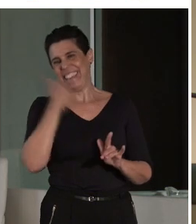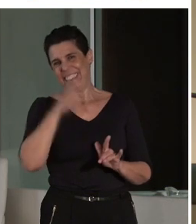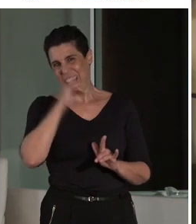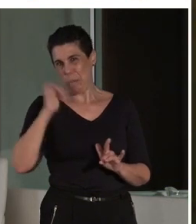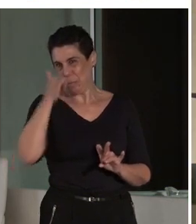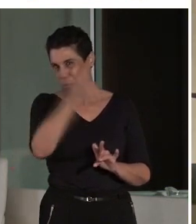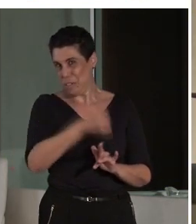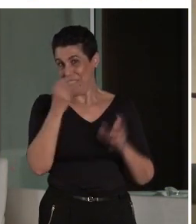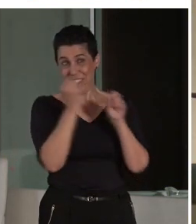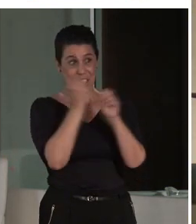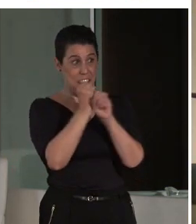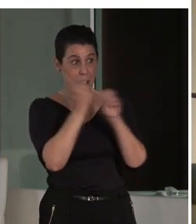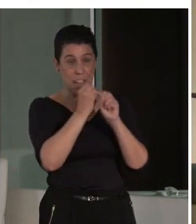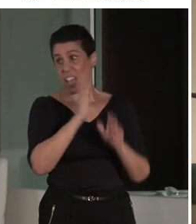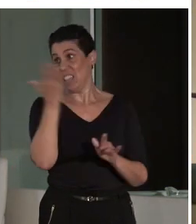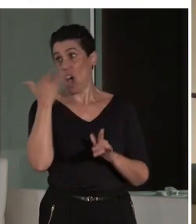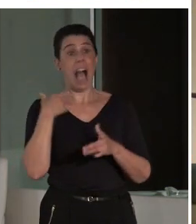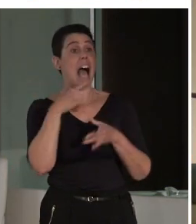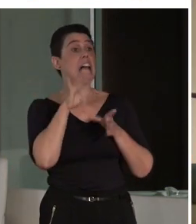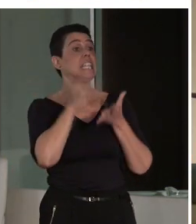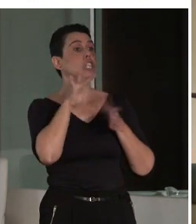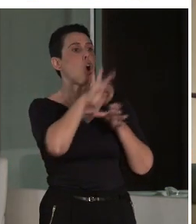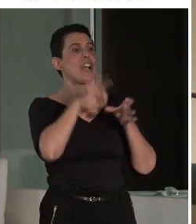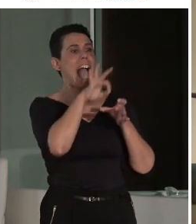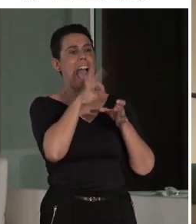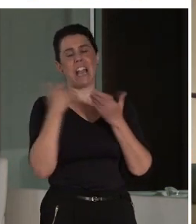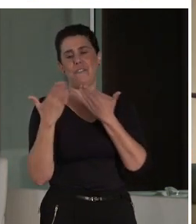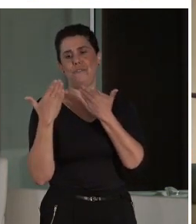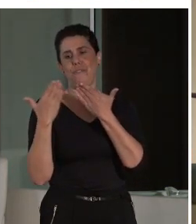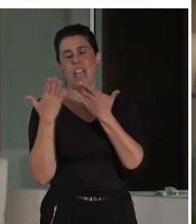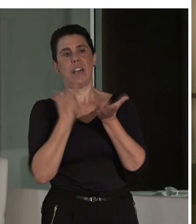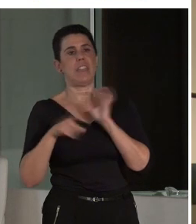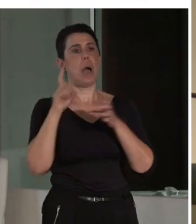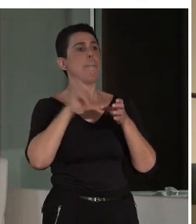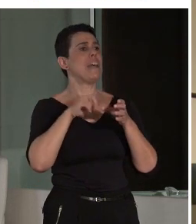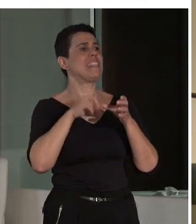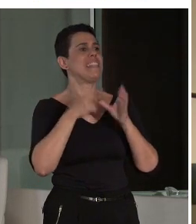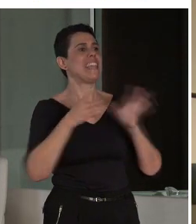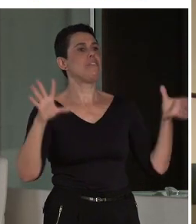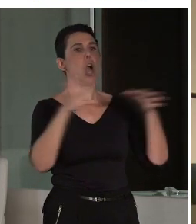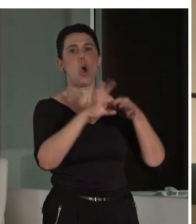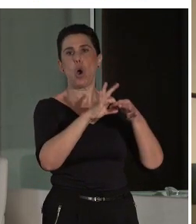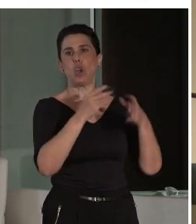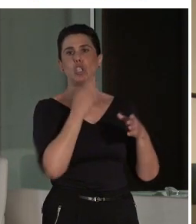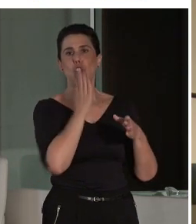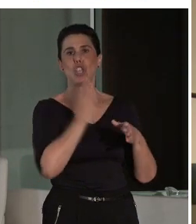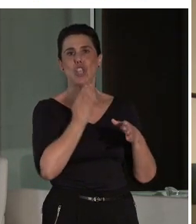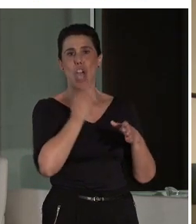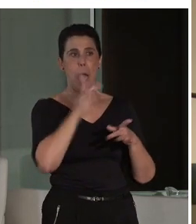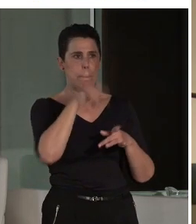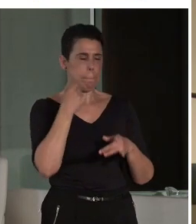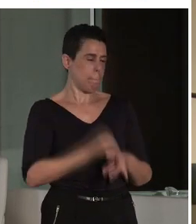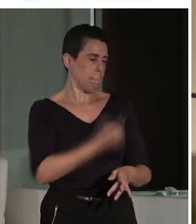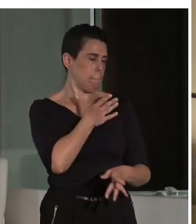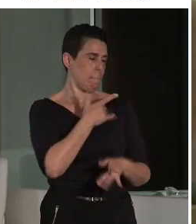Yo he tenido oportunidad de hablar con ella además en el café, pertenece al consorcio de Mérida, es una apasionada del tema, empezó